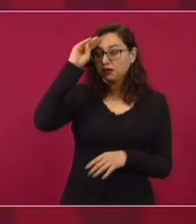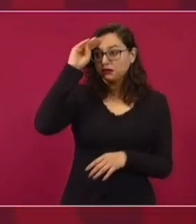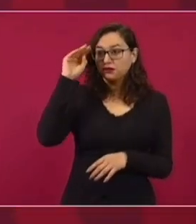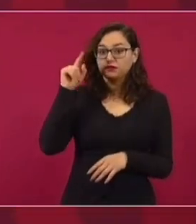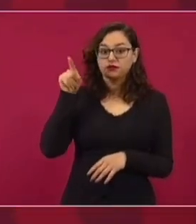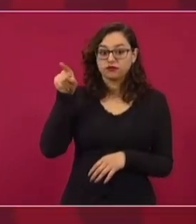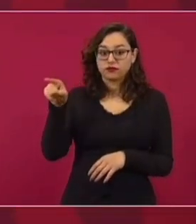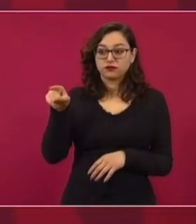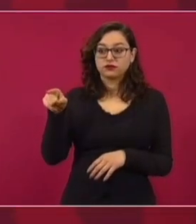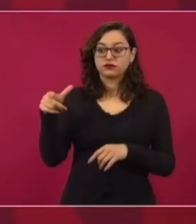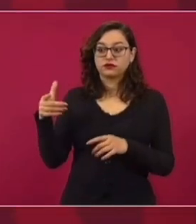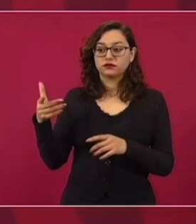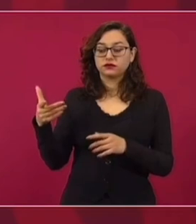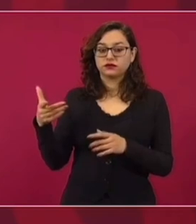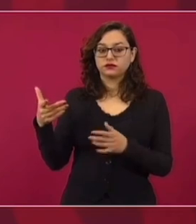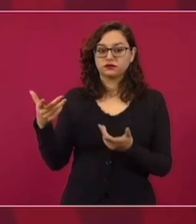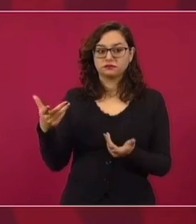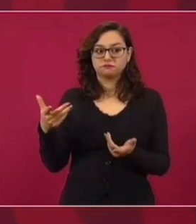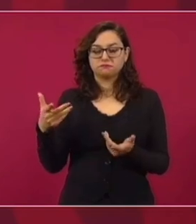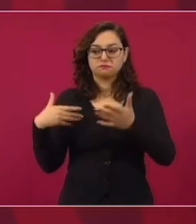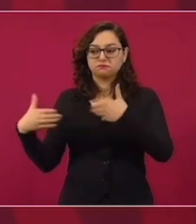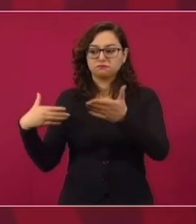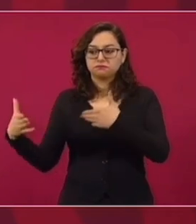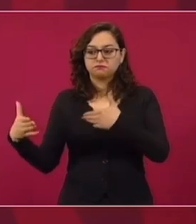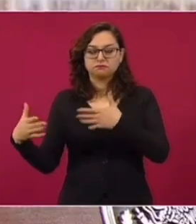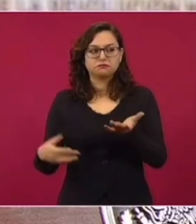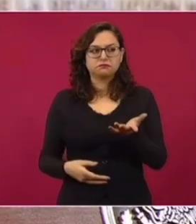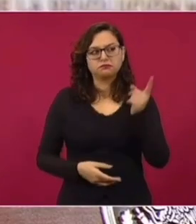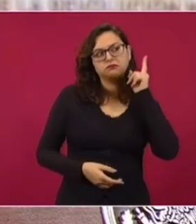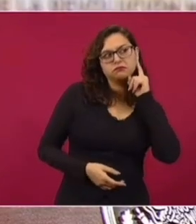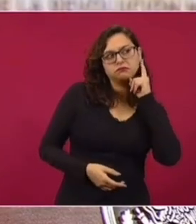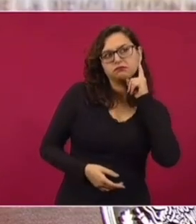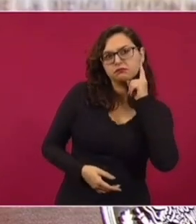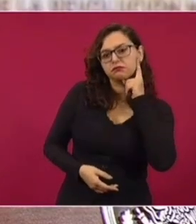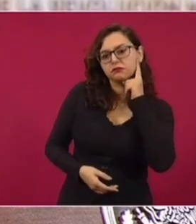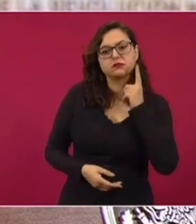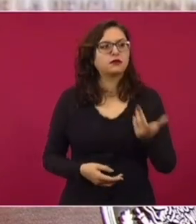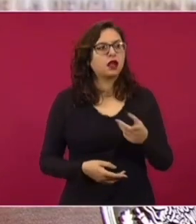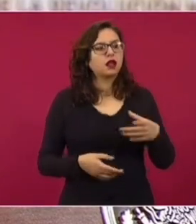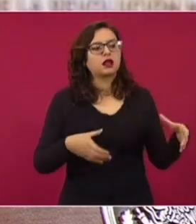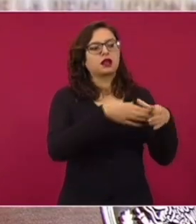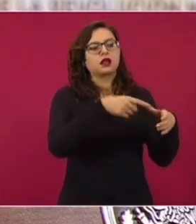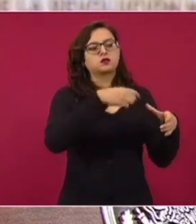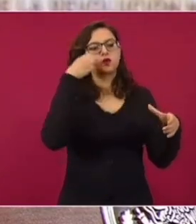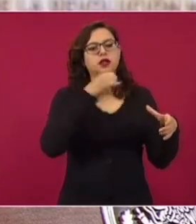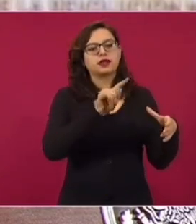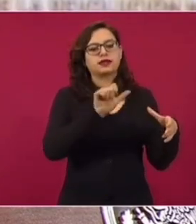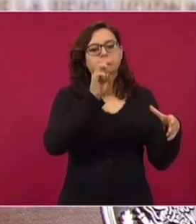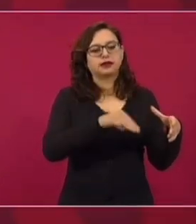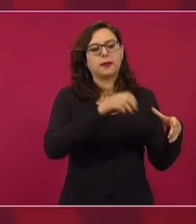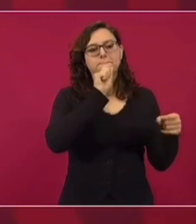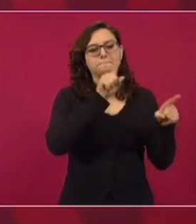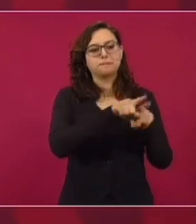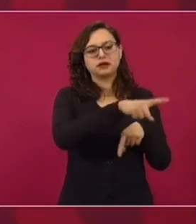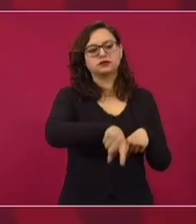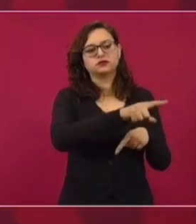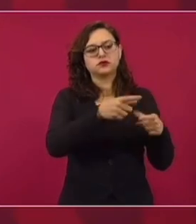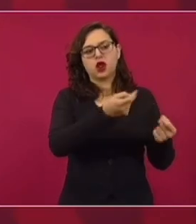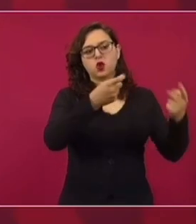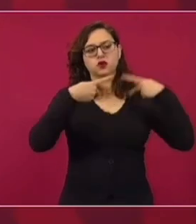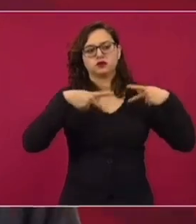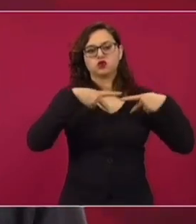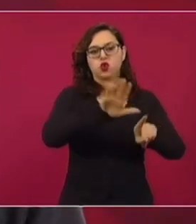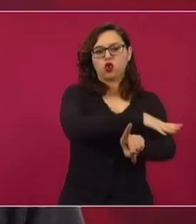las denuncias que tienen que ver con el ITAM y que tienen que ver también con la postura del conservadurismo,